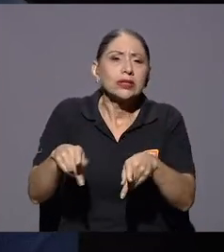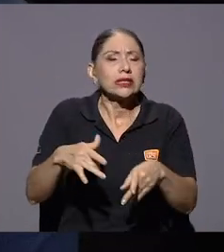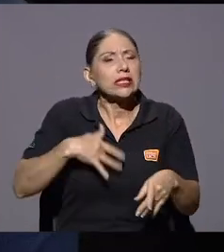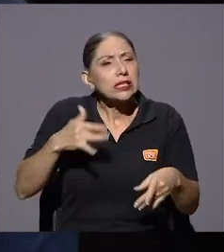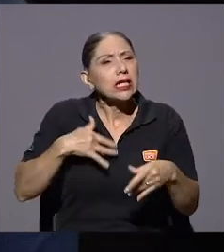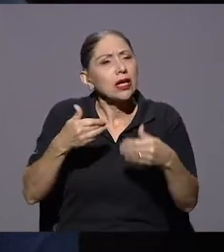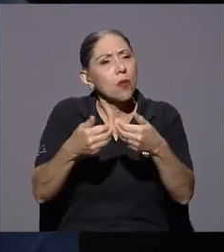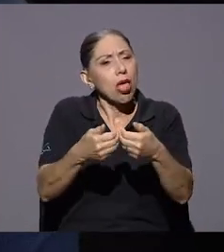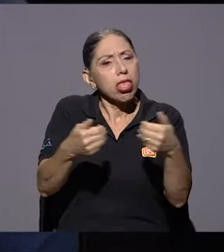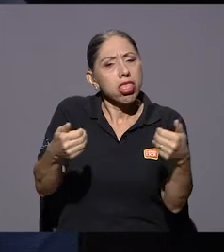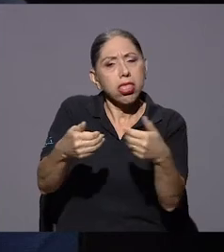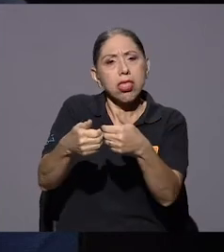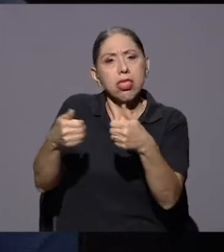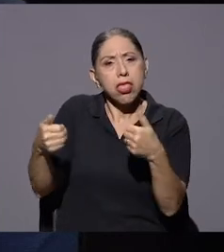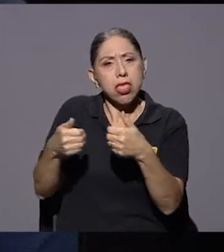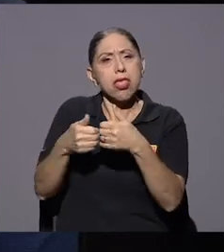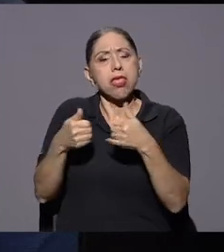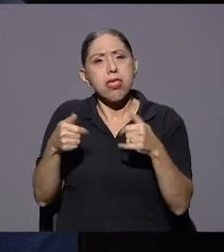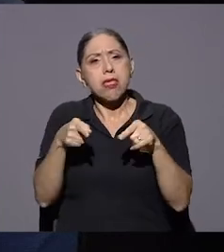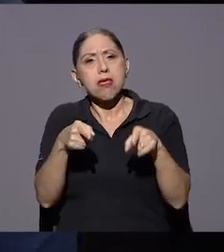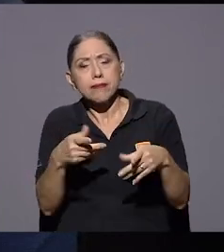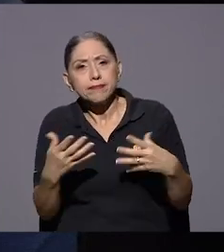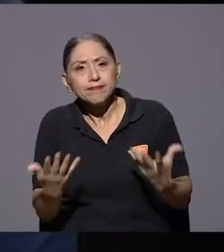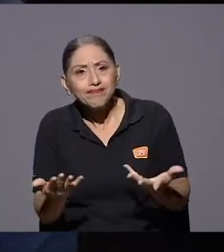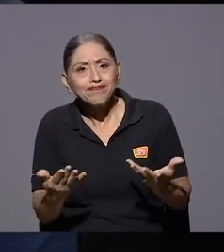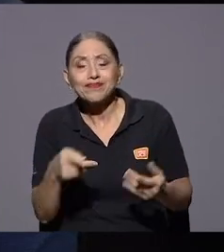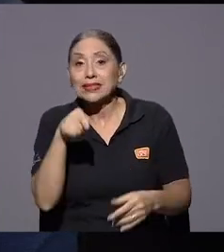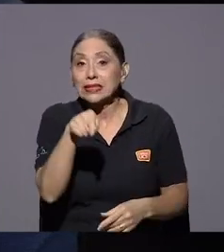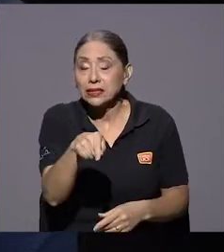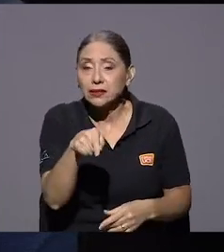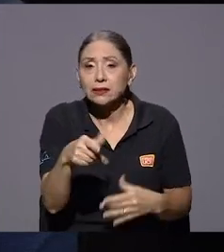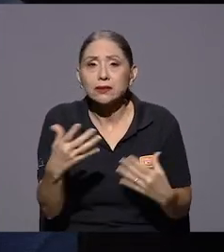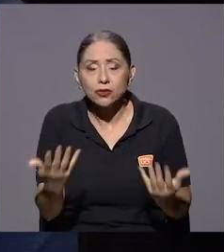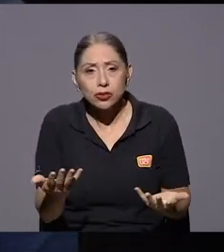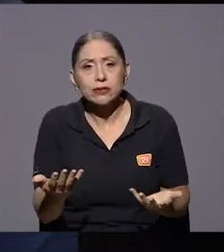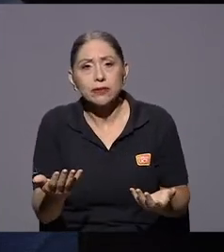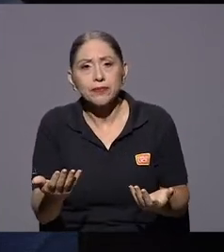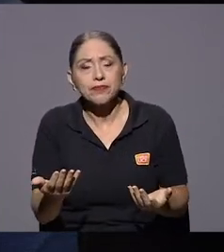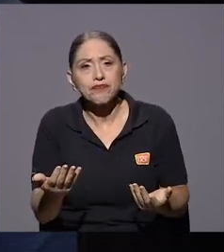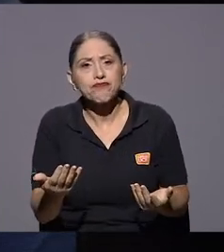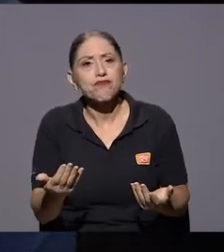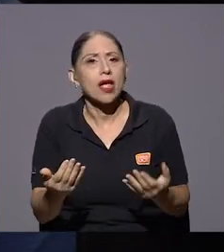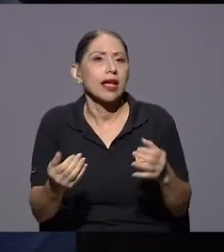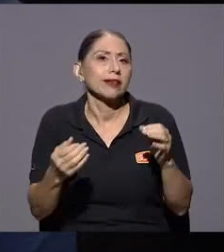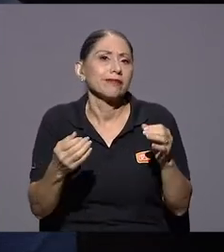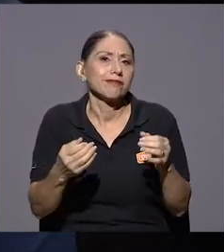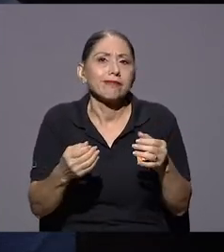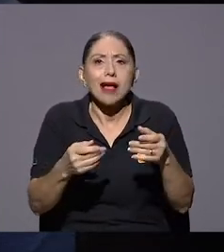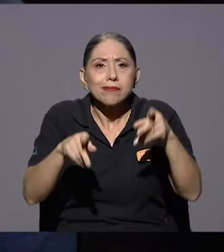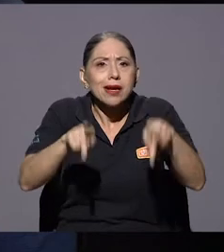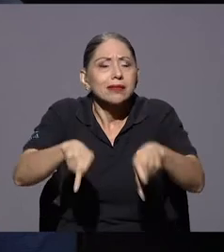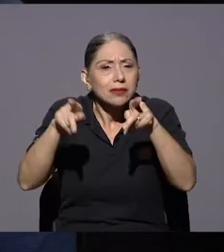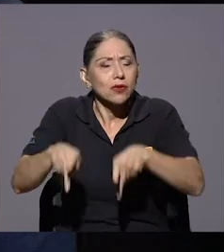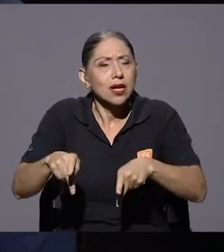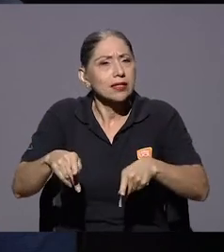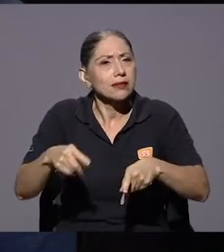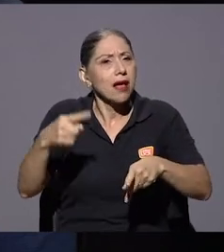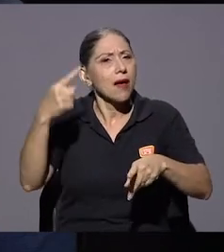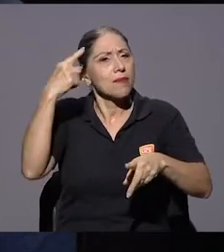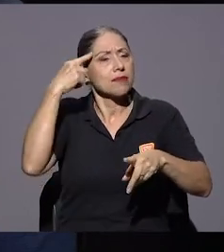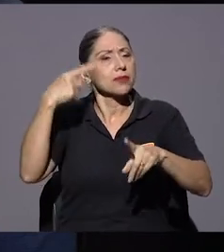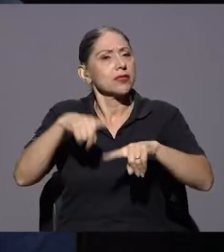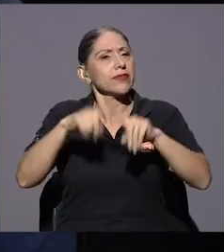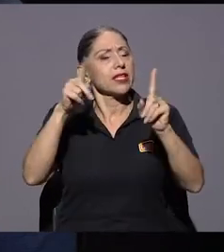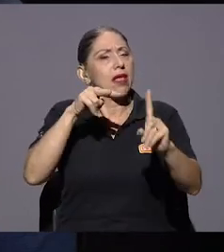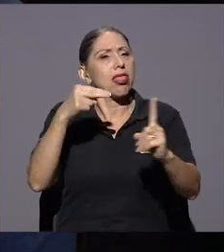pero por división al fin que es ideal para para compartir polarización pensemos